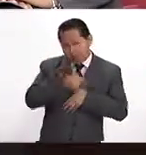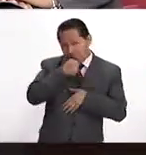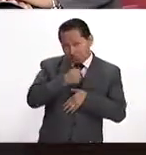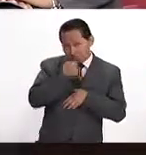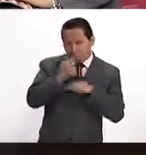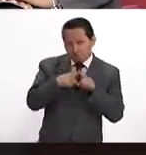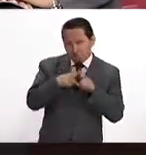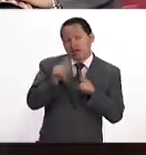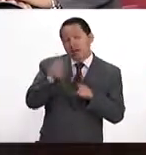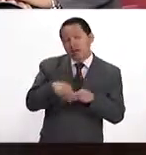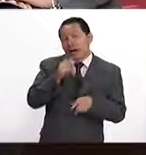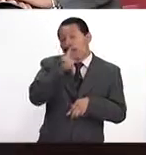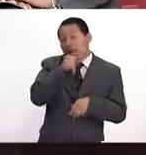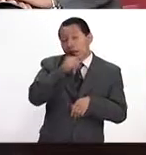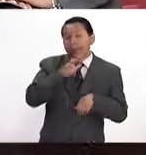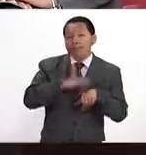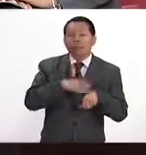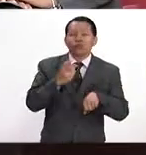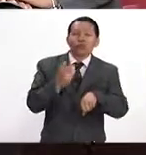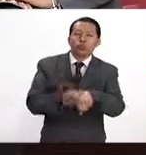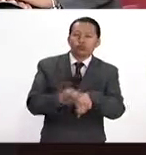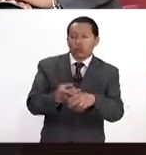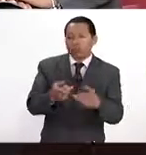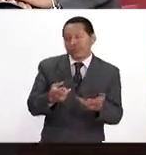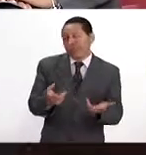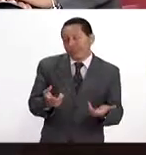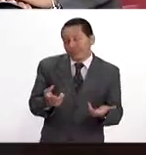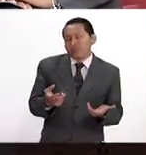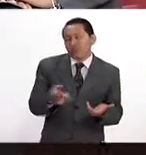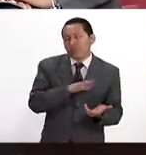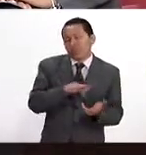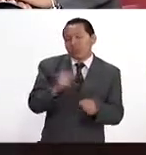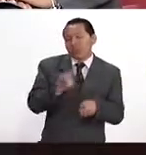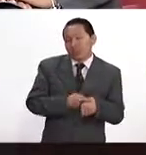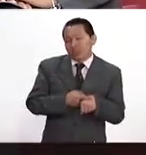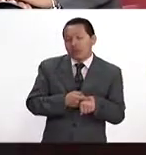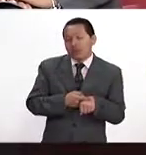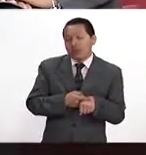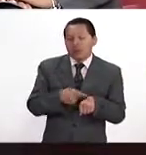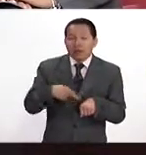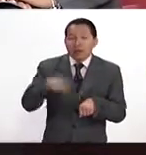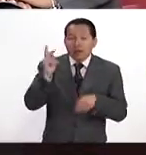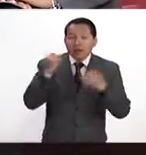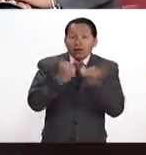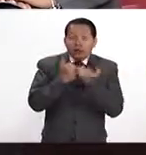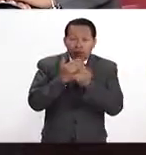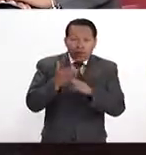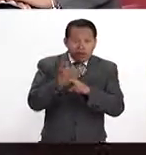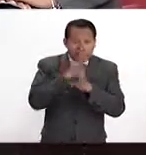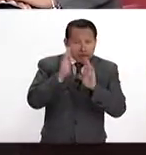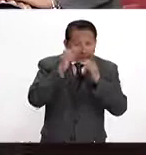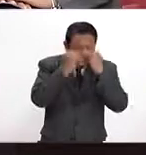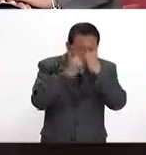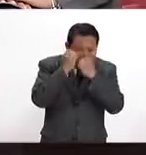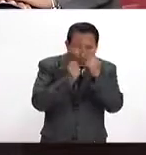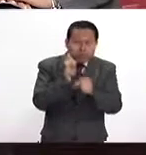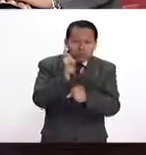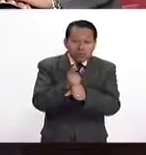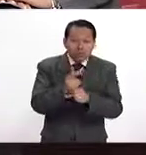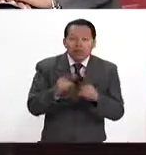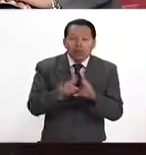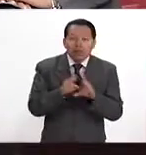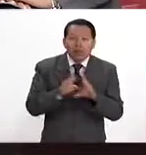las arterias se van a endurecer y posiblemente es una enfermedad que aparezca en las pacientes añosos. Pero también hay estudios que han demostrado que si tenemos